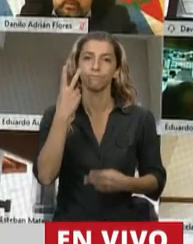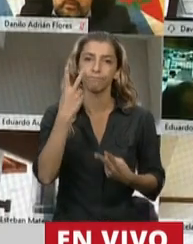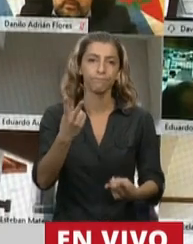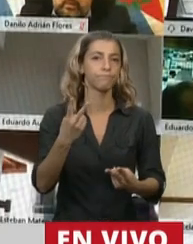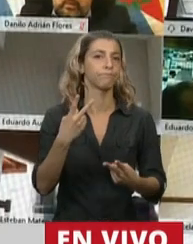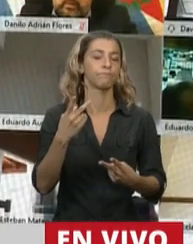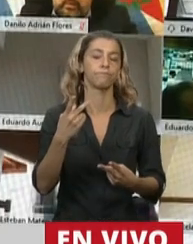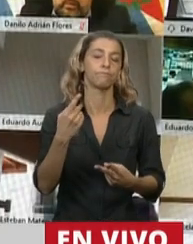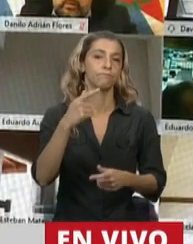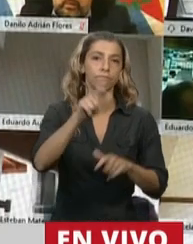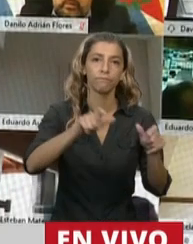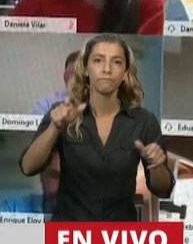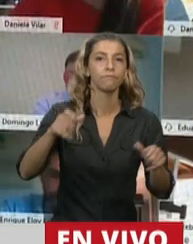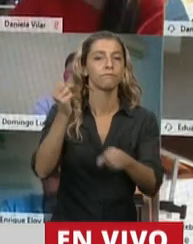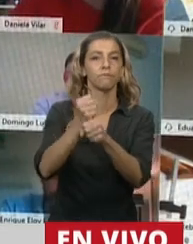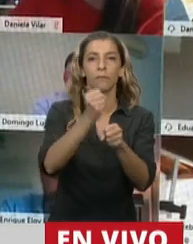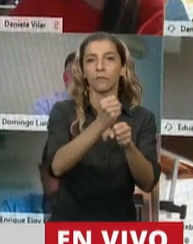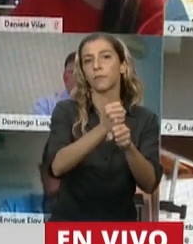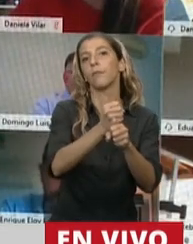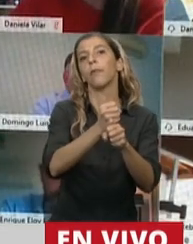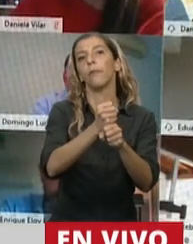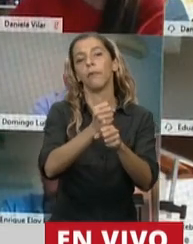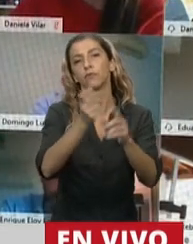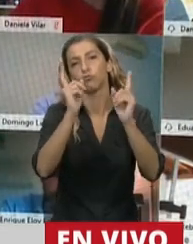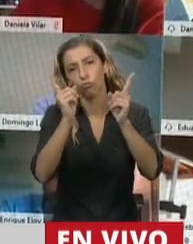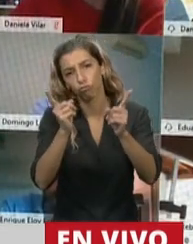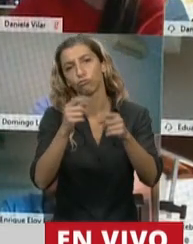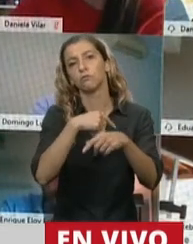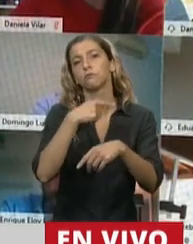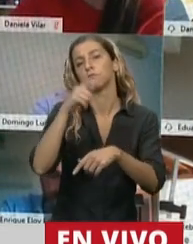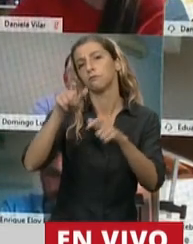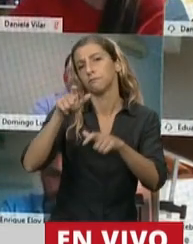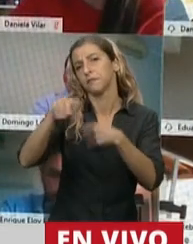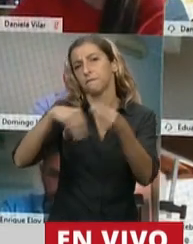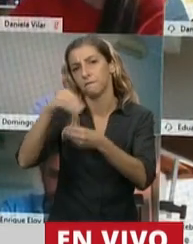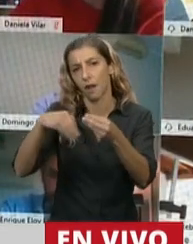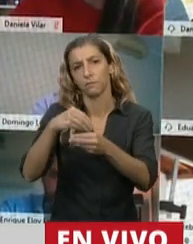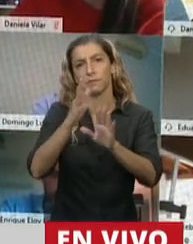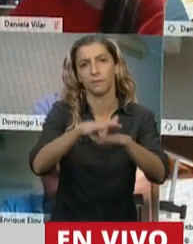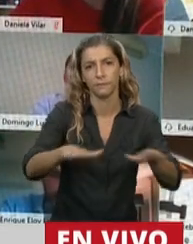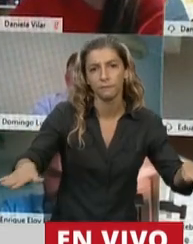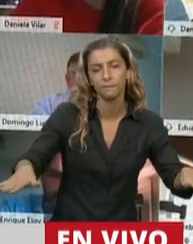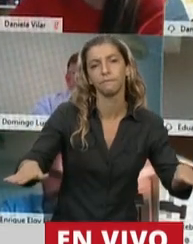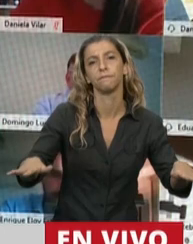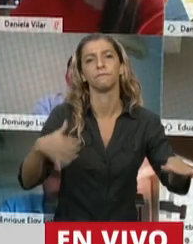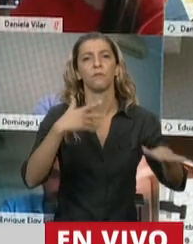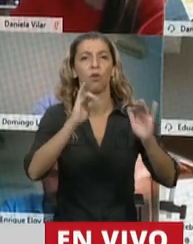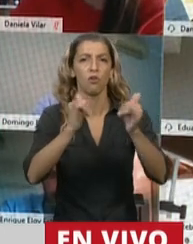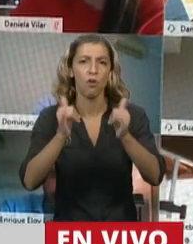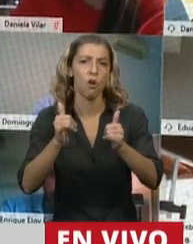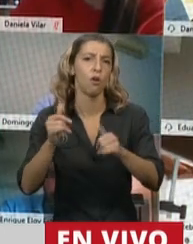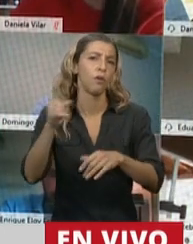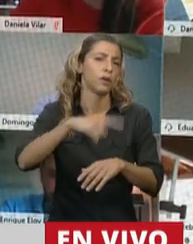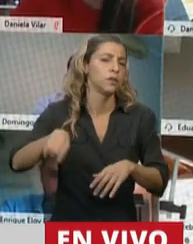están haciendo las y los docentes, las familias, las niñas, adolescentes.